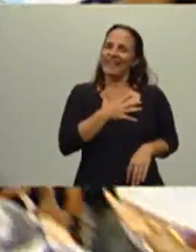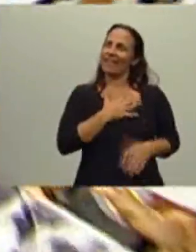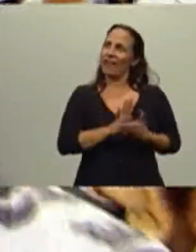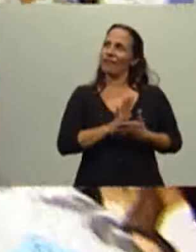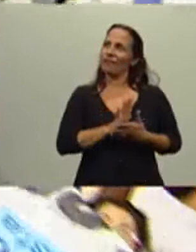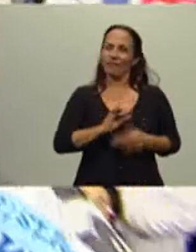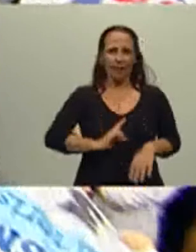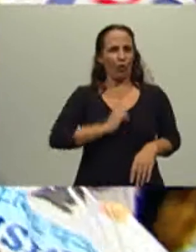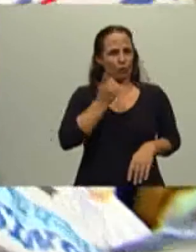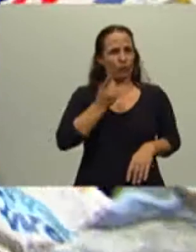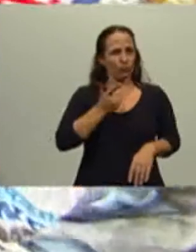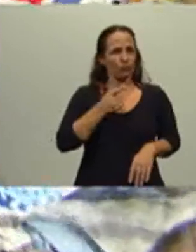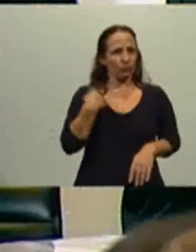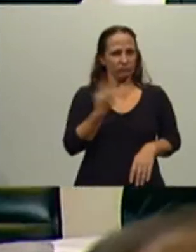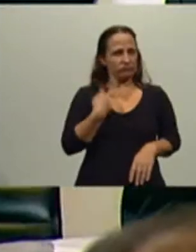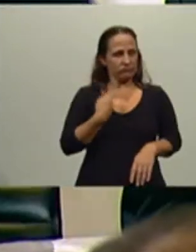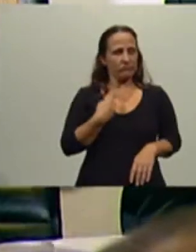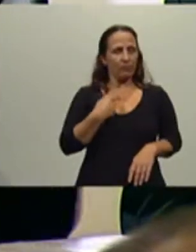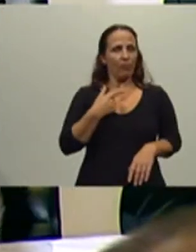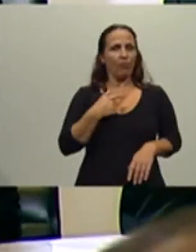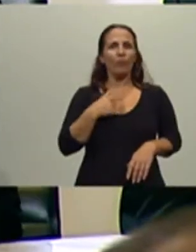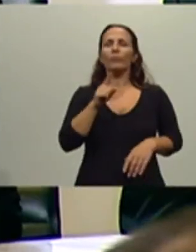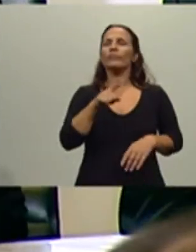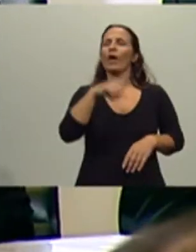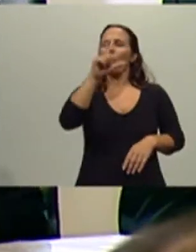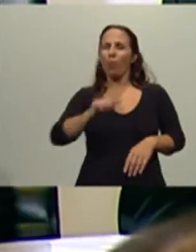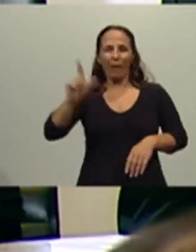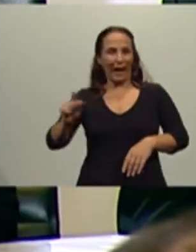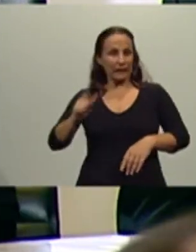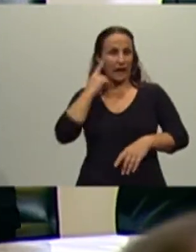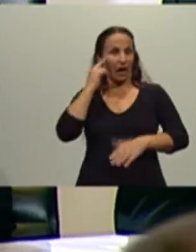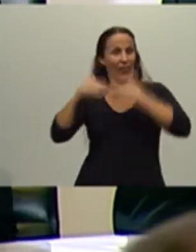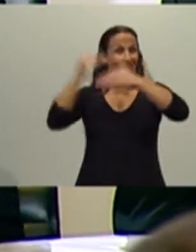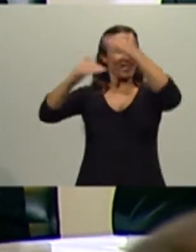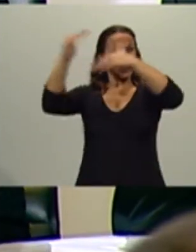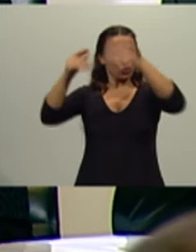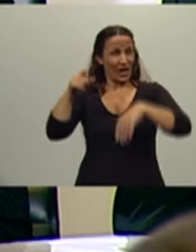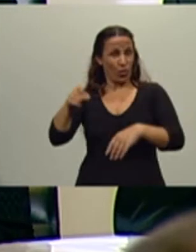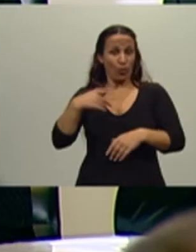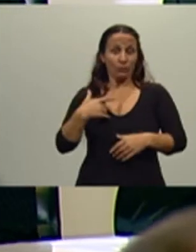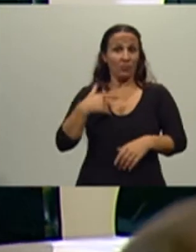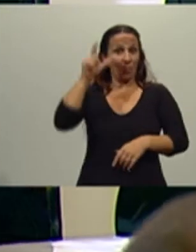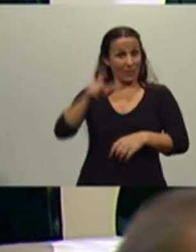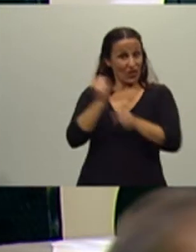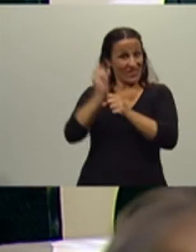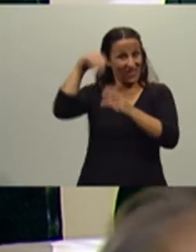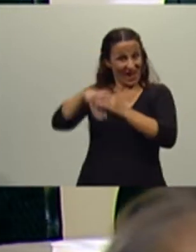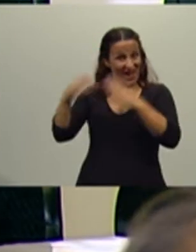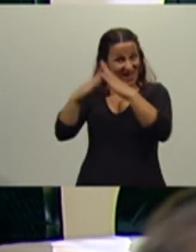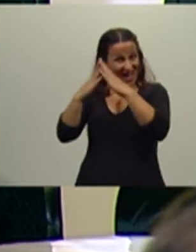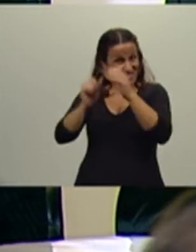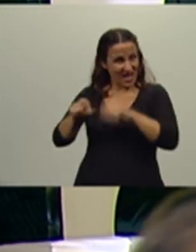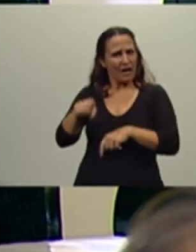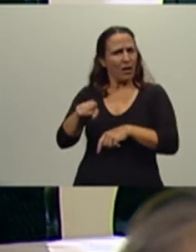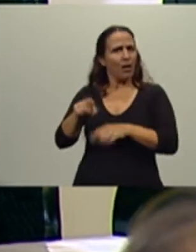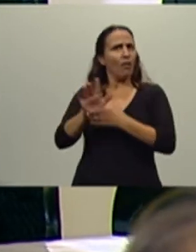orgullosos como argentinos. Quiero contarles algo, en los países desarrollados el trabajador de las casas particulares son